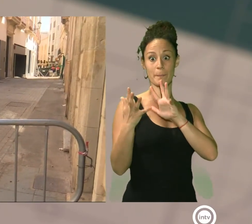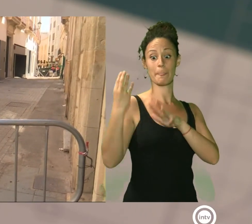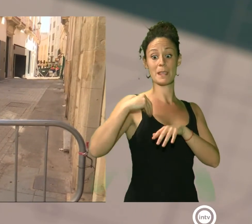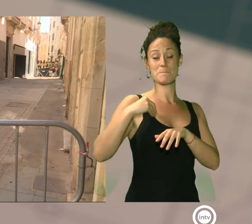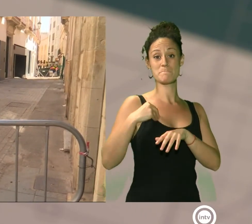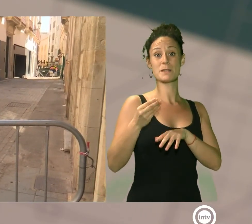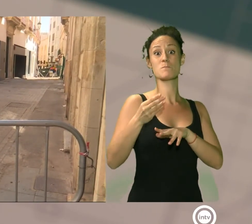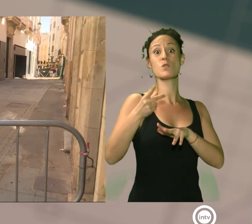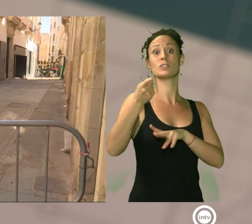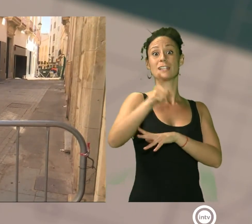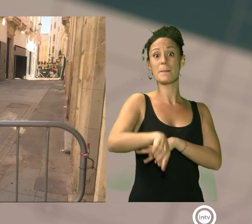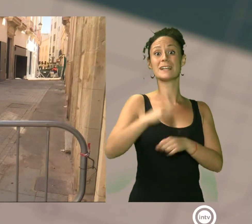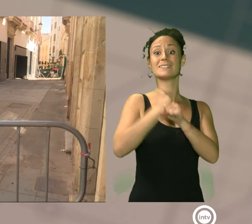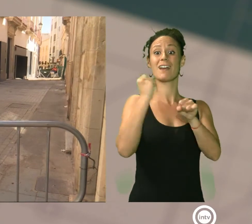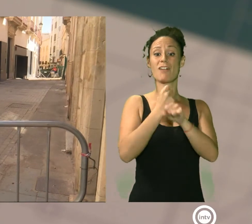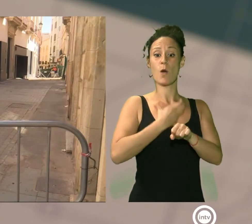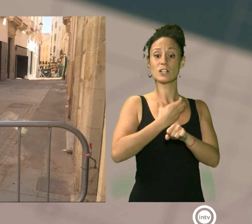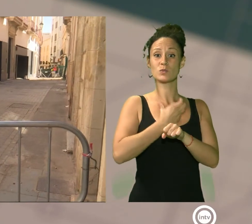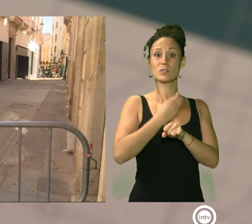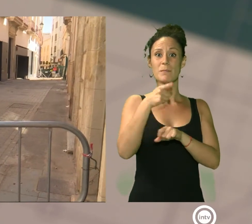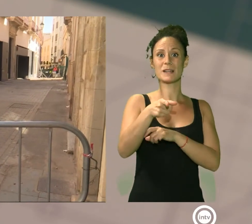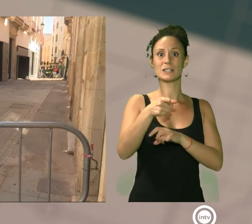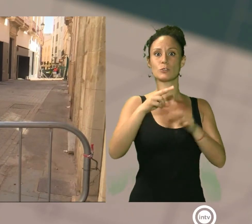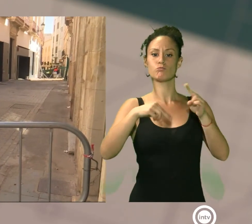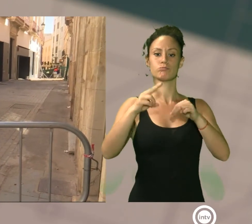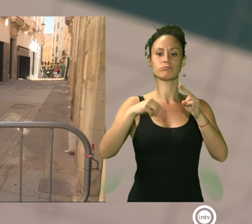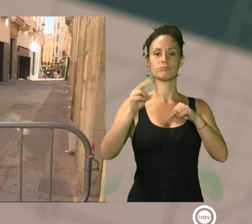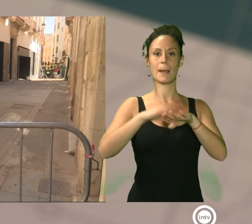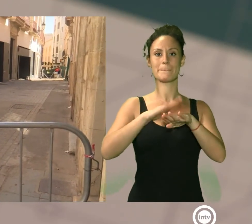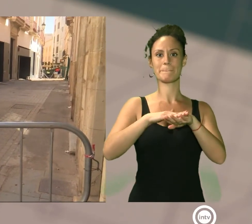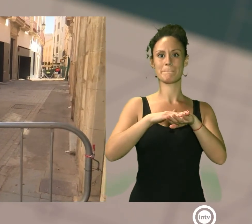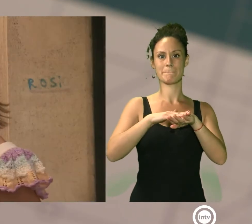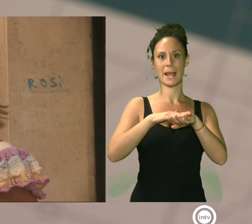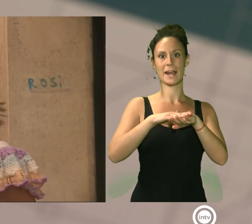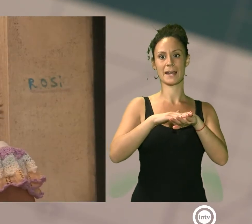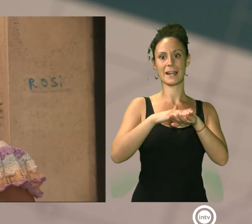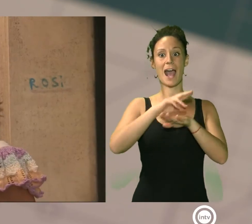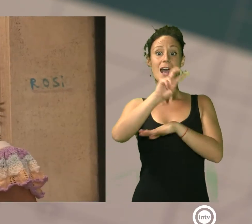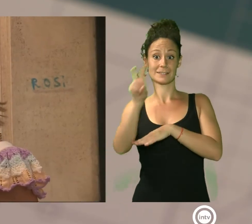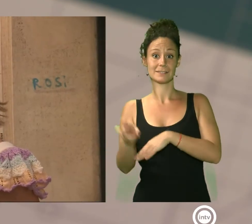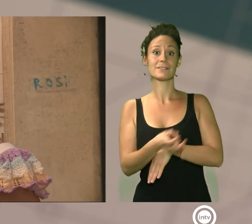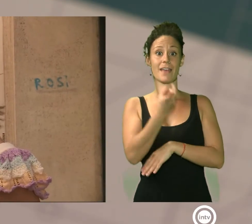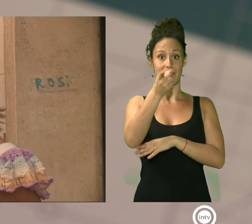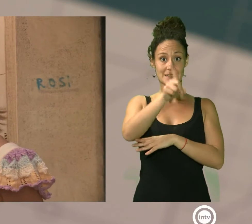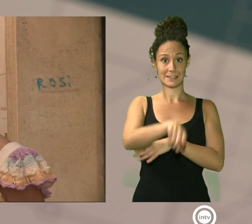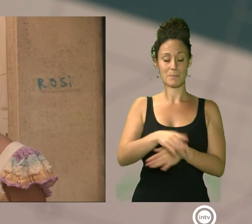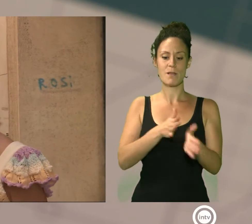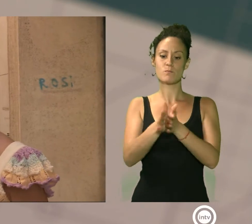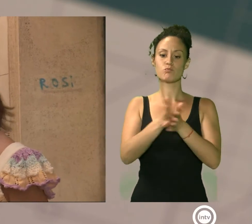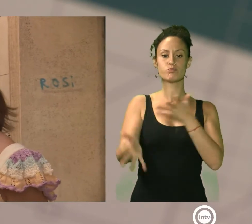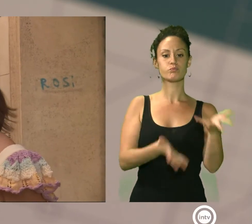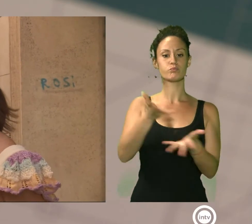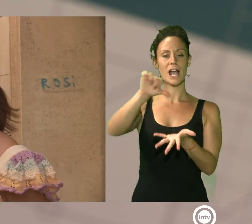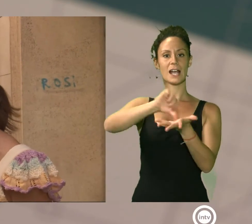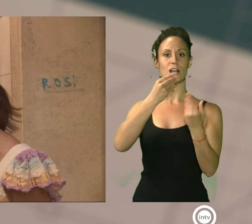actuaciones que el Ayuntamiento de Almería está llevando a cabo para dinamizar el casco histórico. Sí, llevamos muy poquito tiempo con la obra, pero